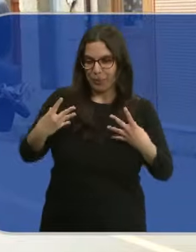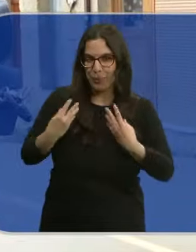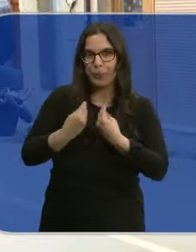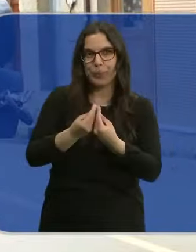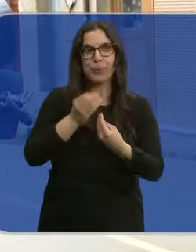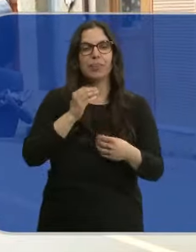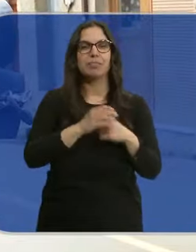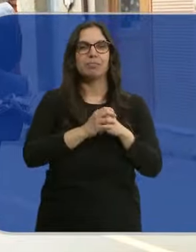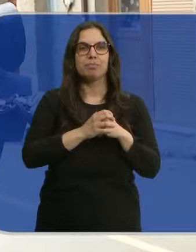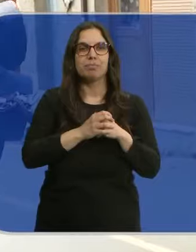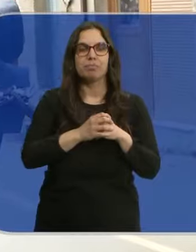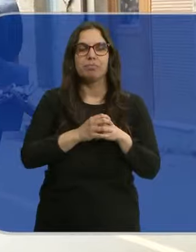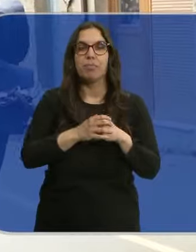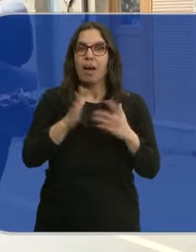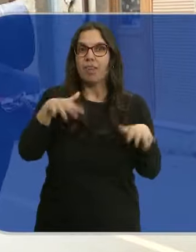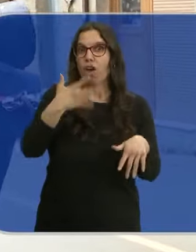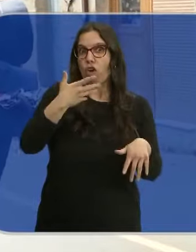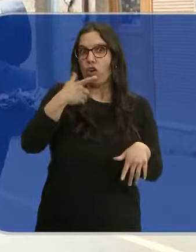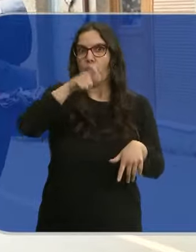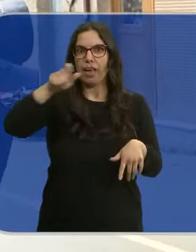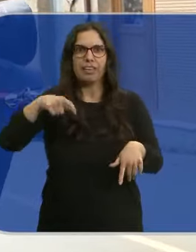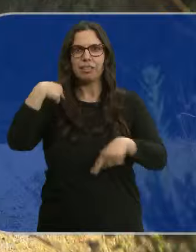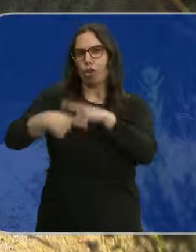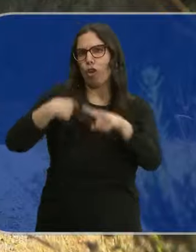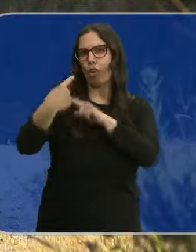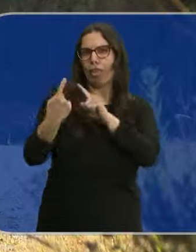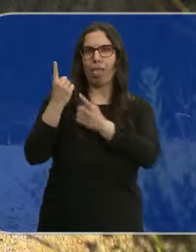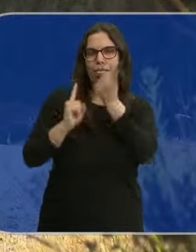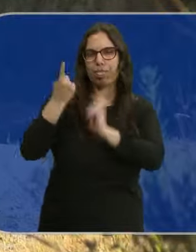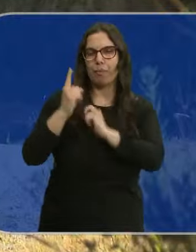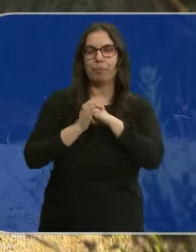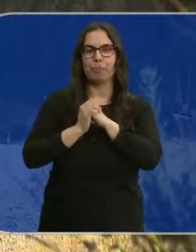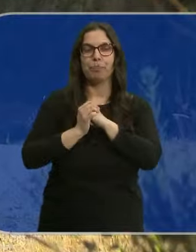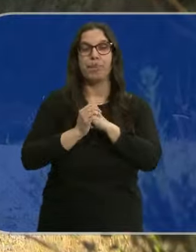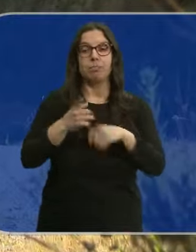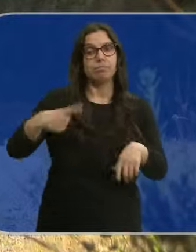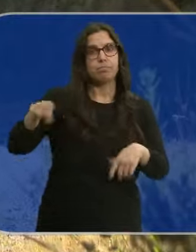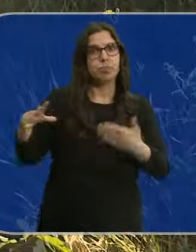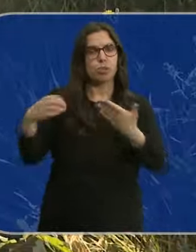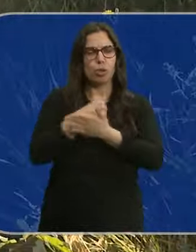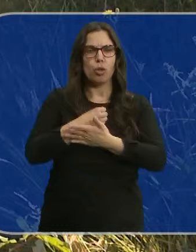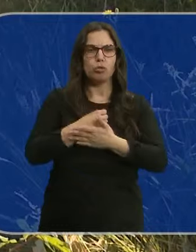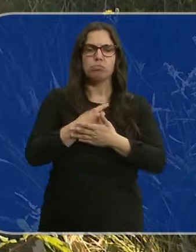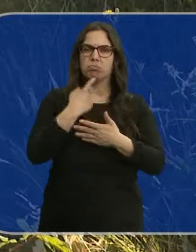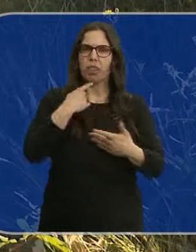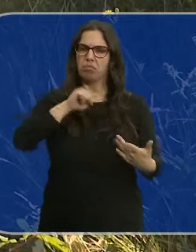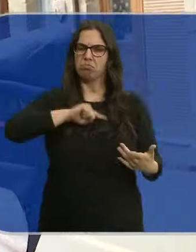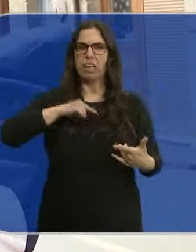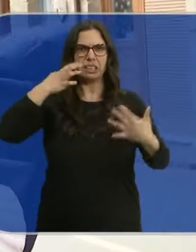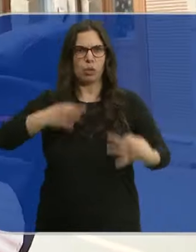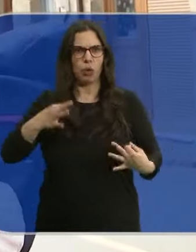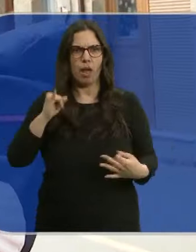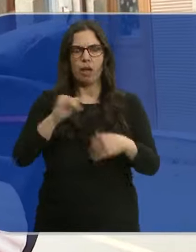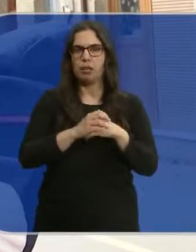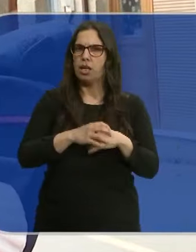Sí, sí, voy sola, pero conoces a mucha gente todos los días. Peregrinos y hospitaleros coinciden en la seguridad que reina en el camino.